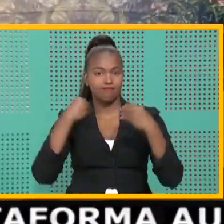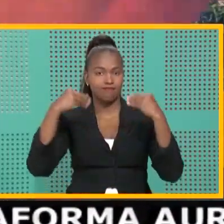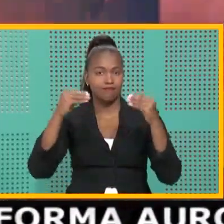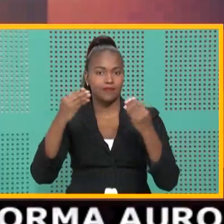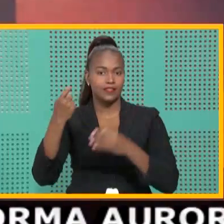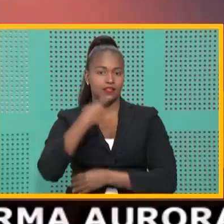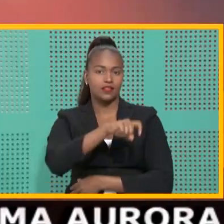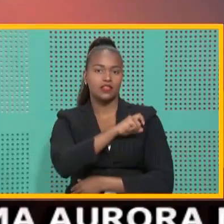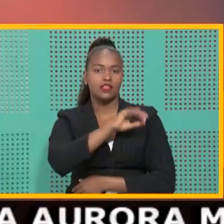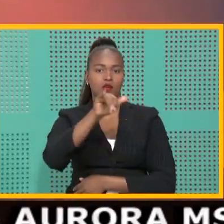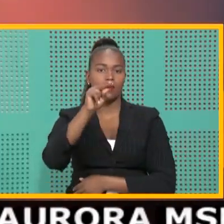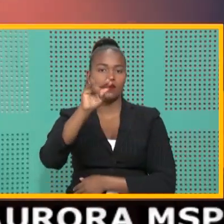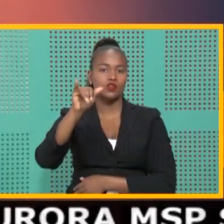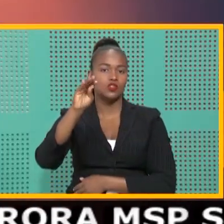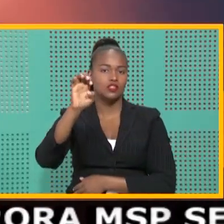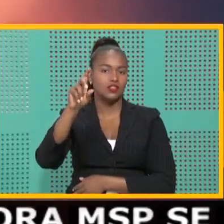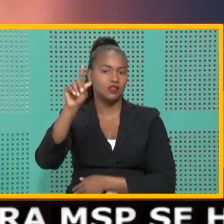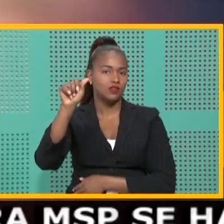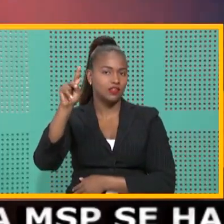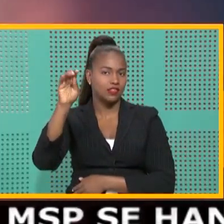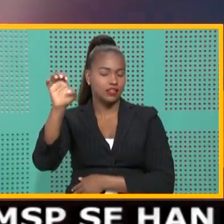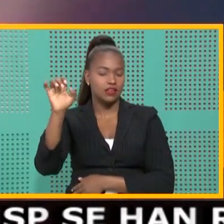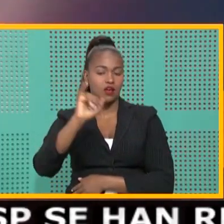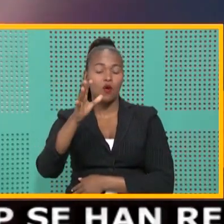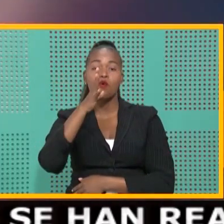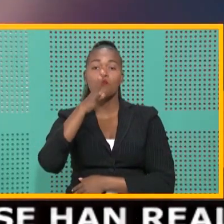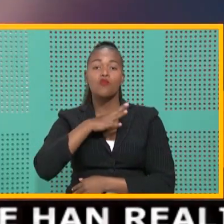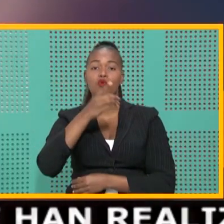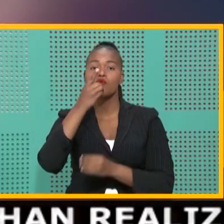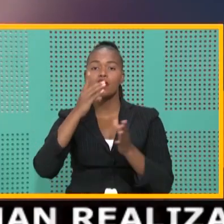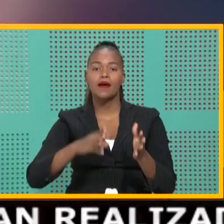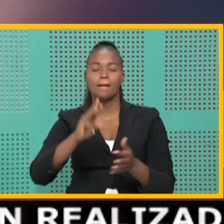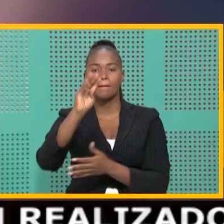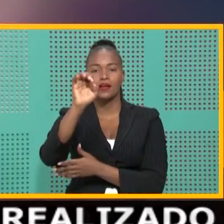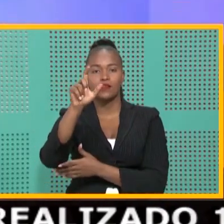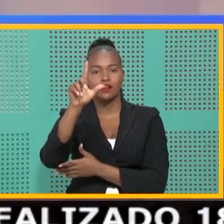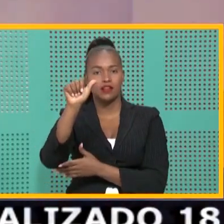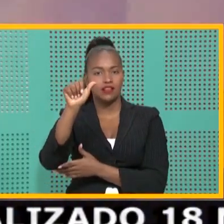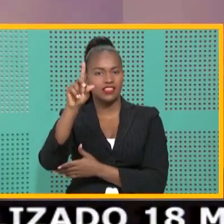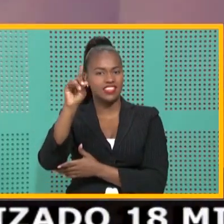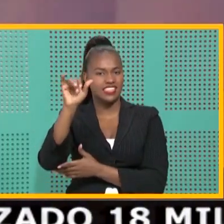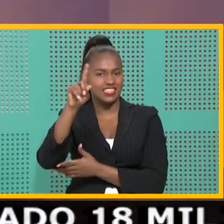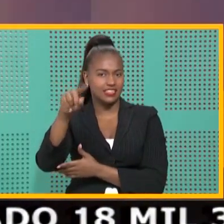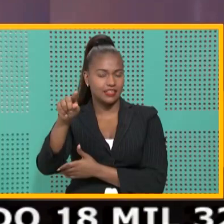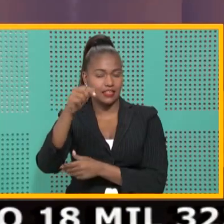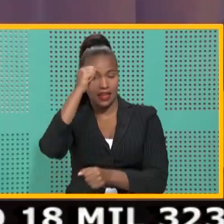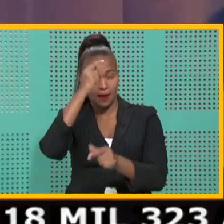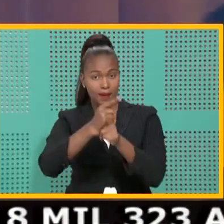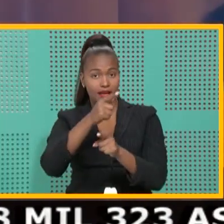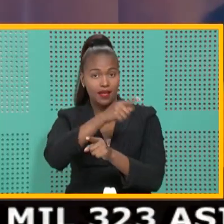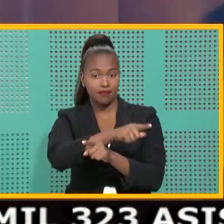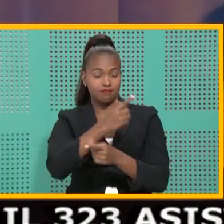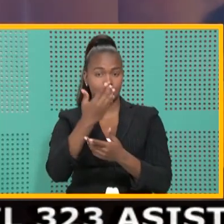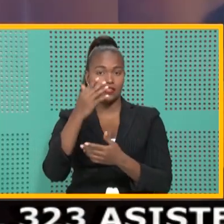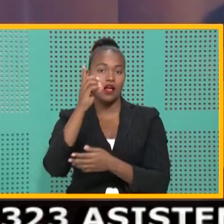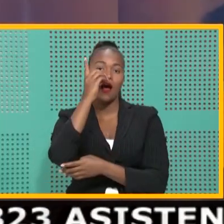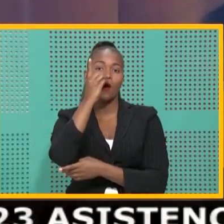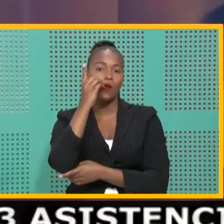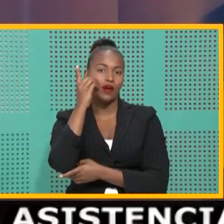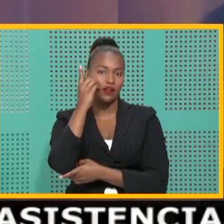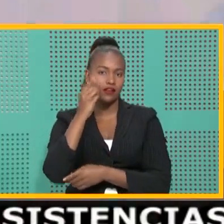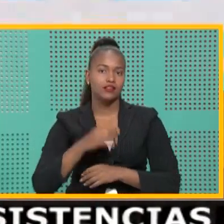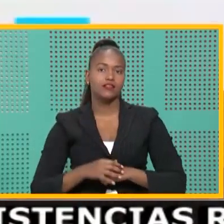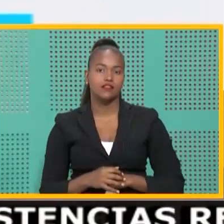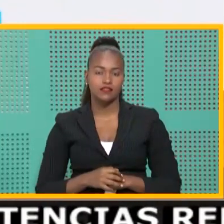español Juan José Duarte y la dama dominicana Manuela Díez, hermana del padre de la patria Juan Pablo Duarte.